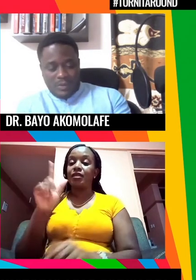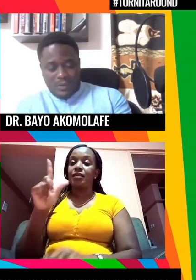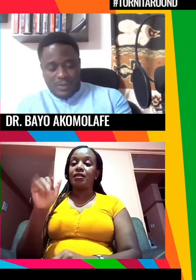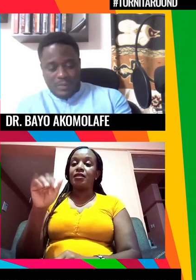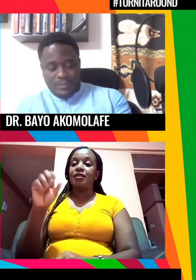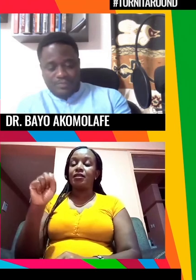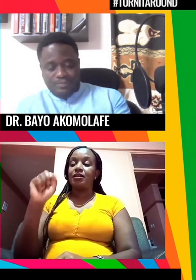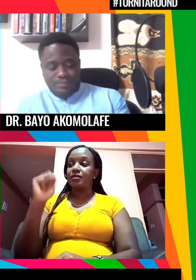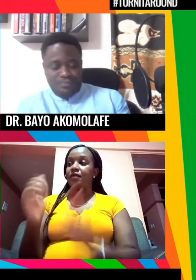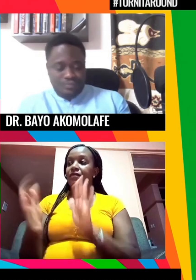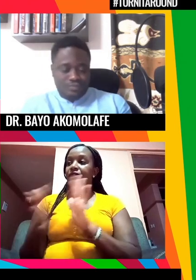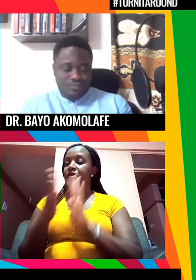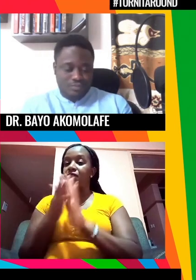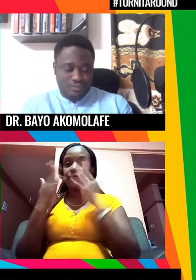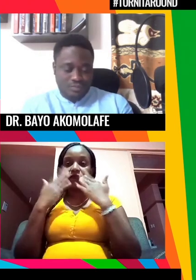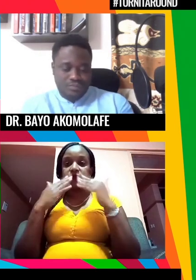rápidamente adelante